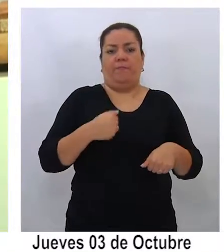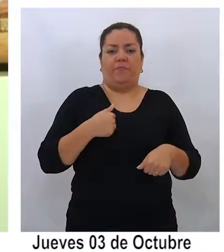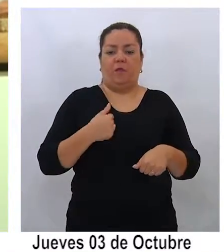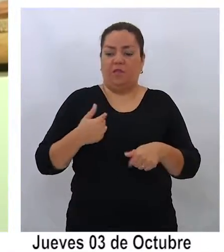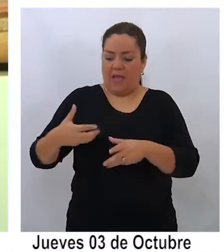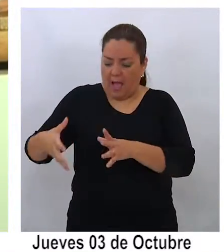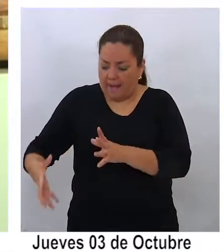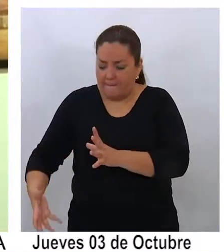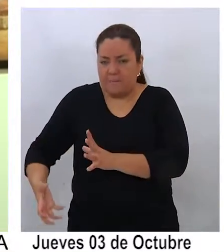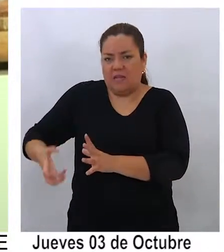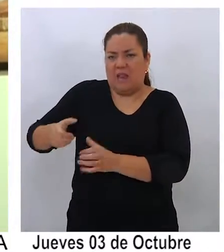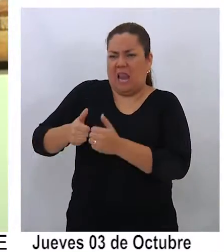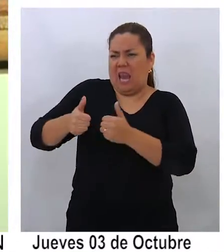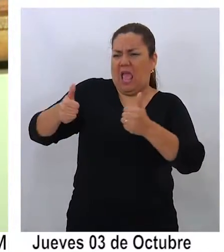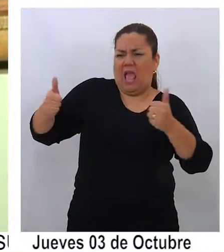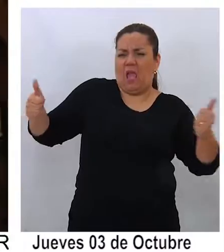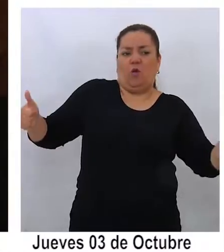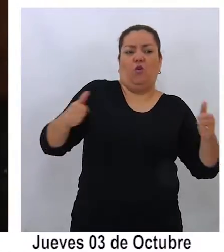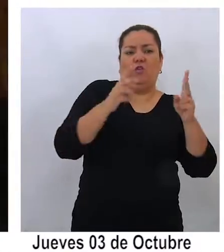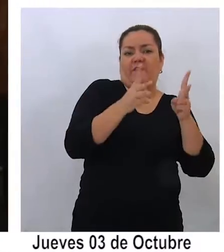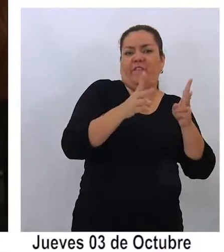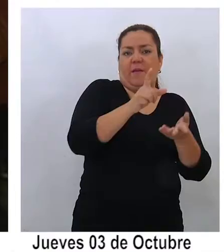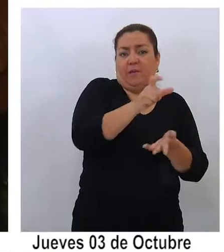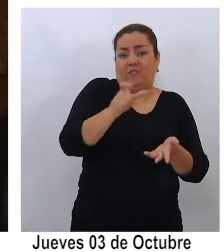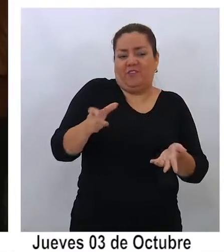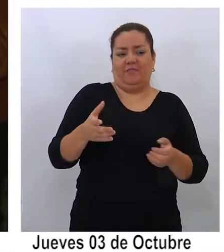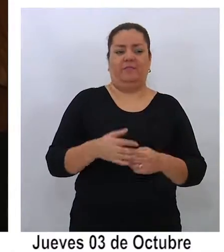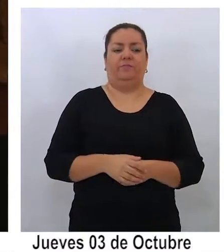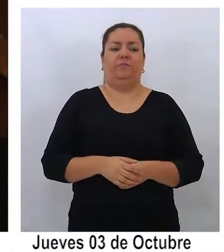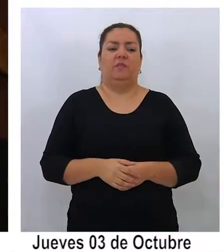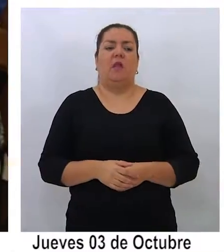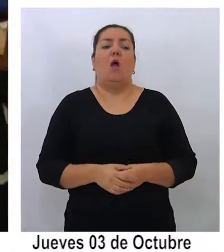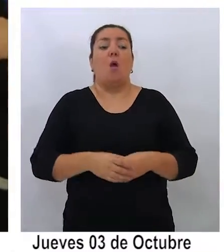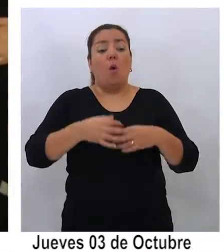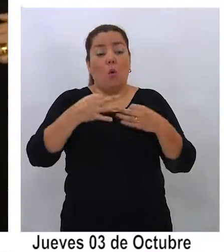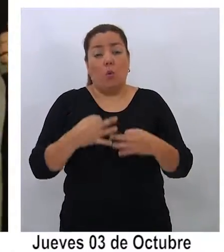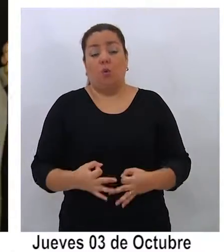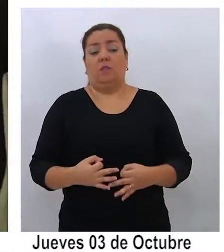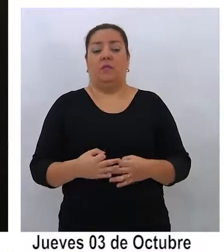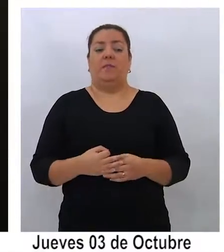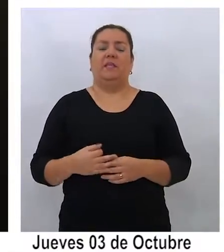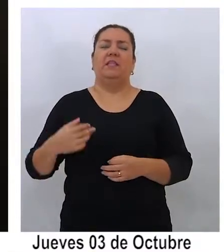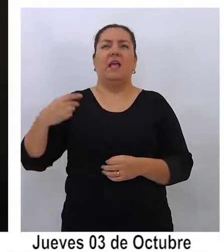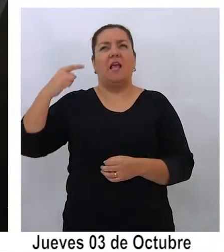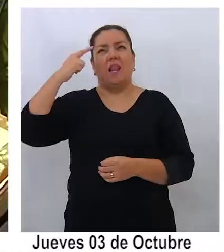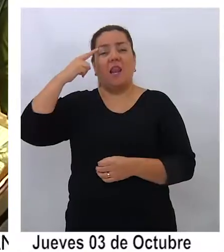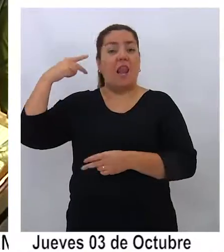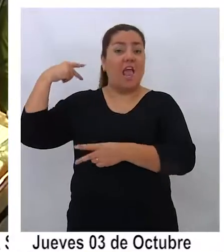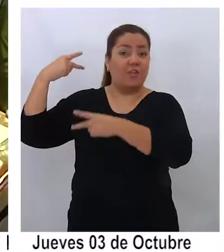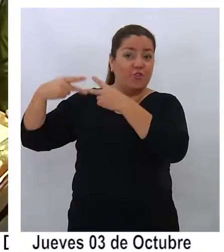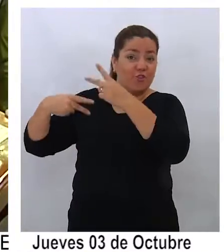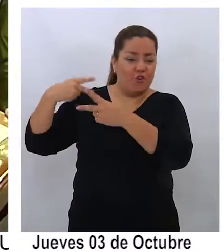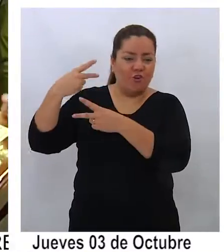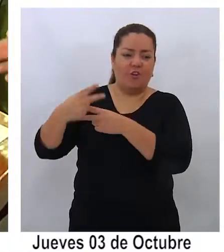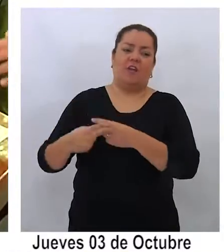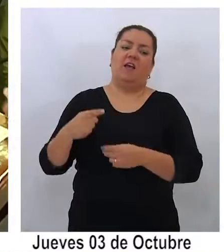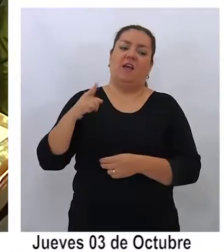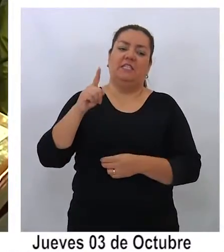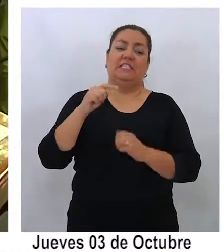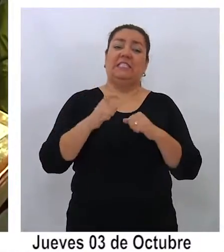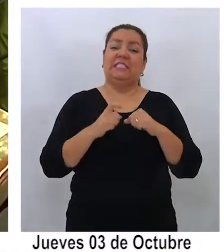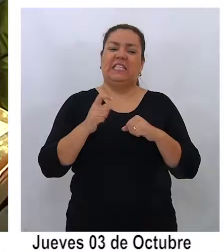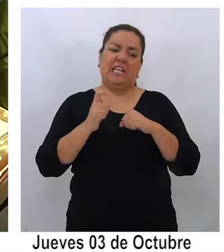día se extrae el mineral muy lejos de donde vive la población. Es justamente el legado salitrero que desde la empresa minera Inés de